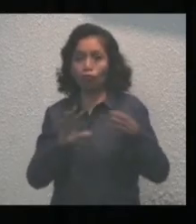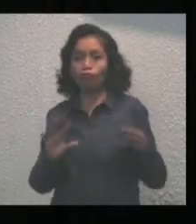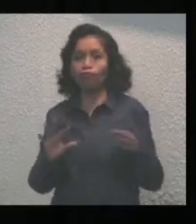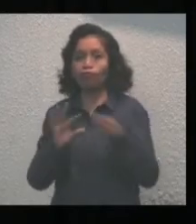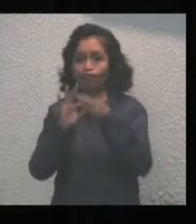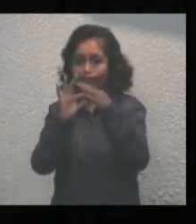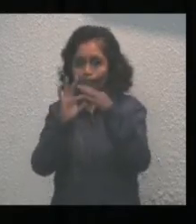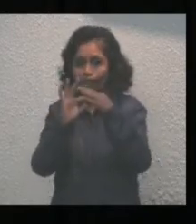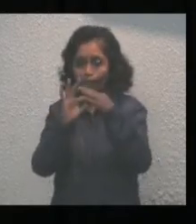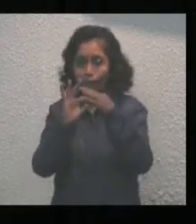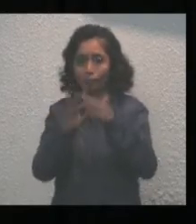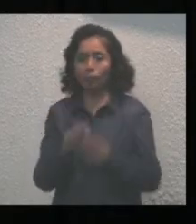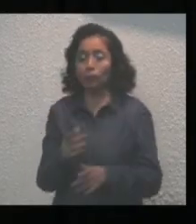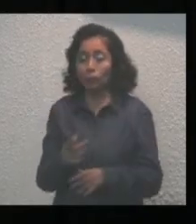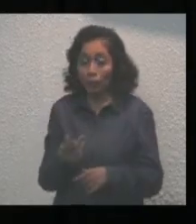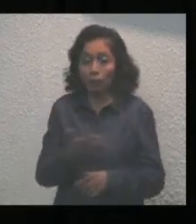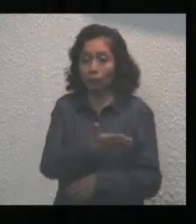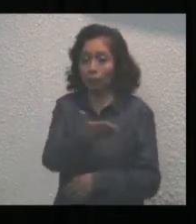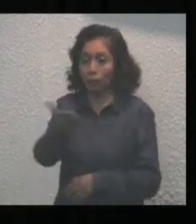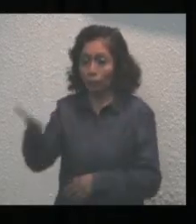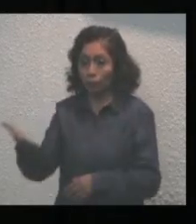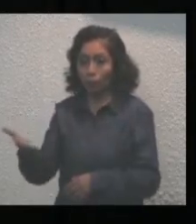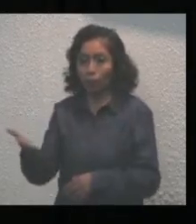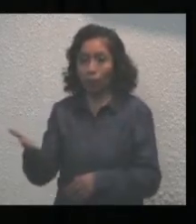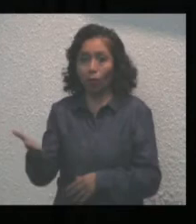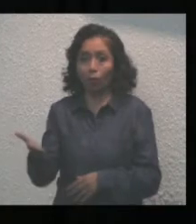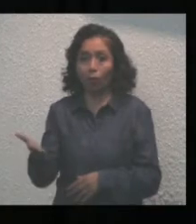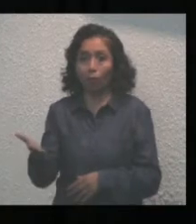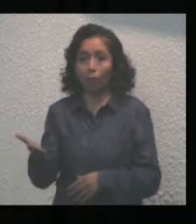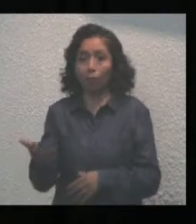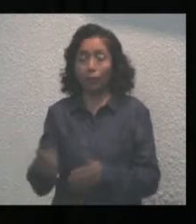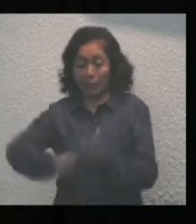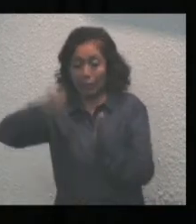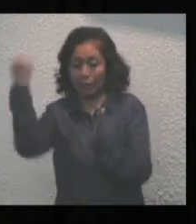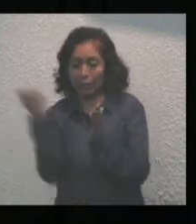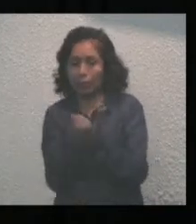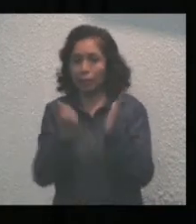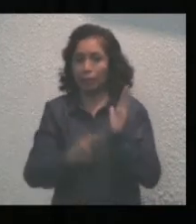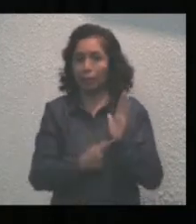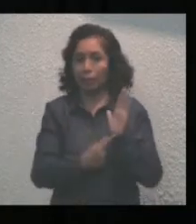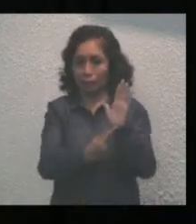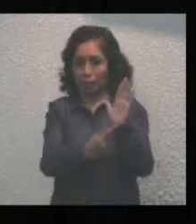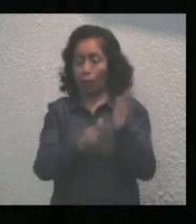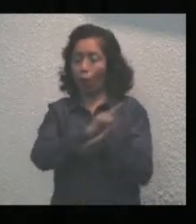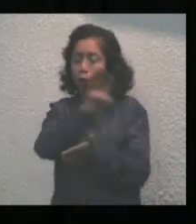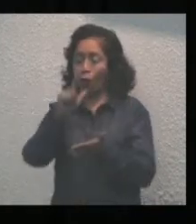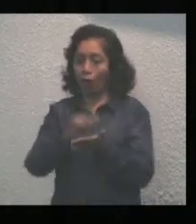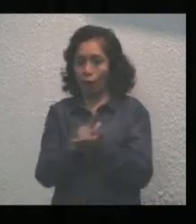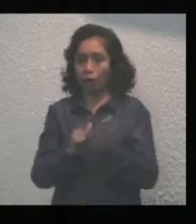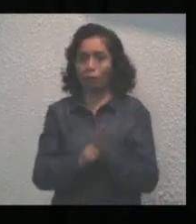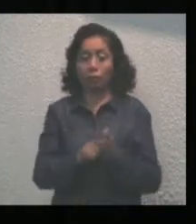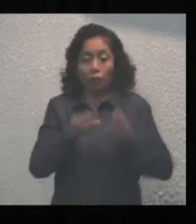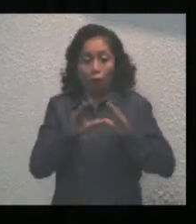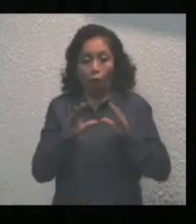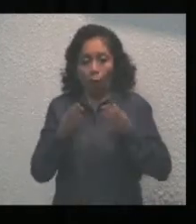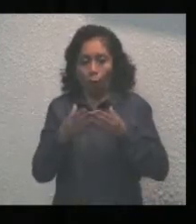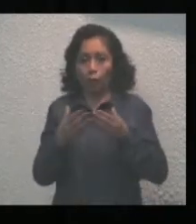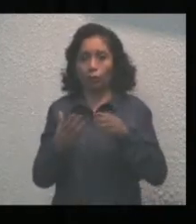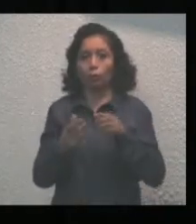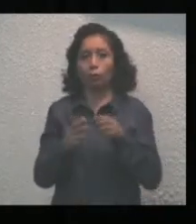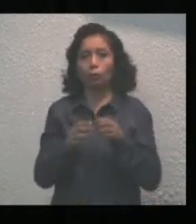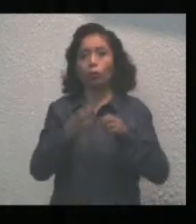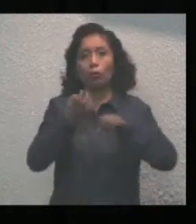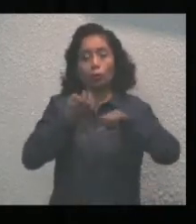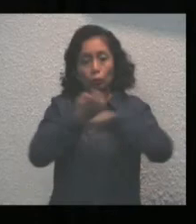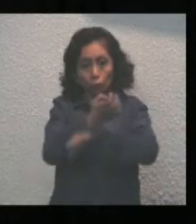servido dirigirme el siguiente decreto. El Congreso de los Estados Unidos